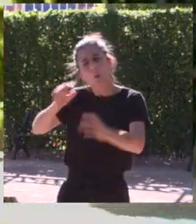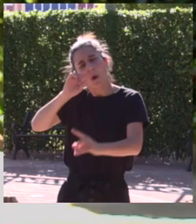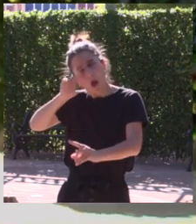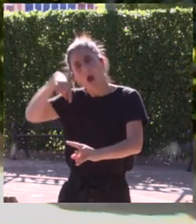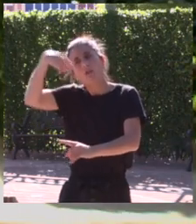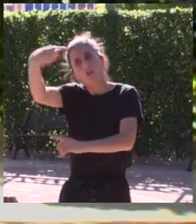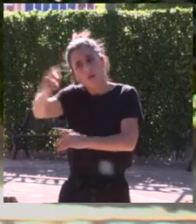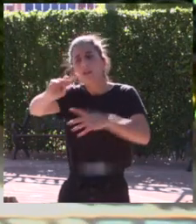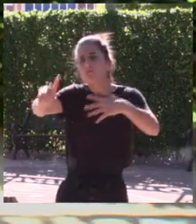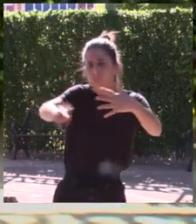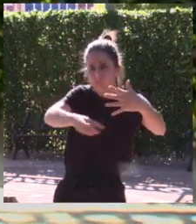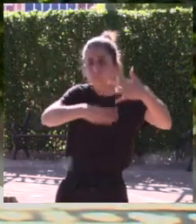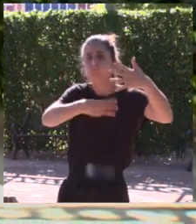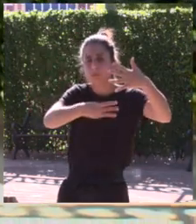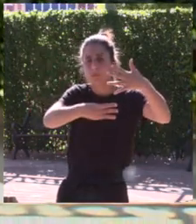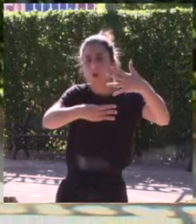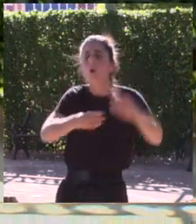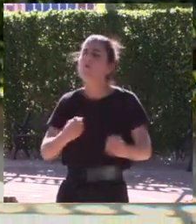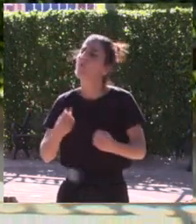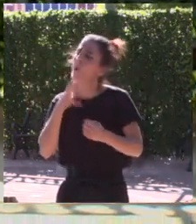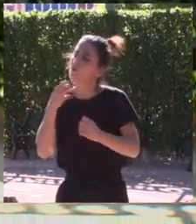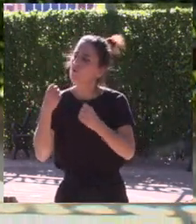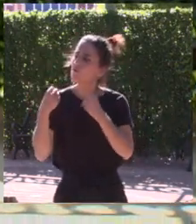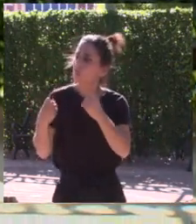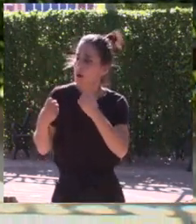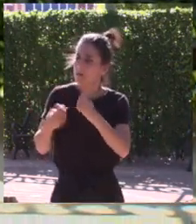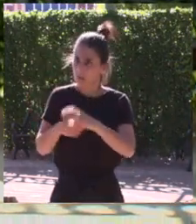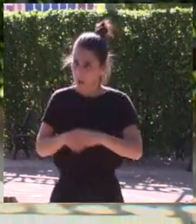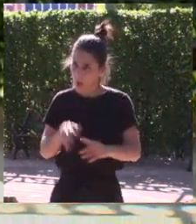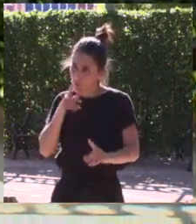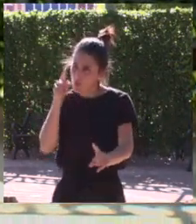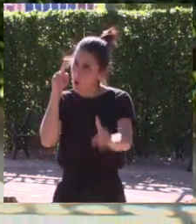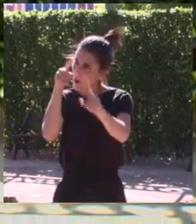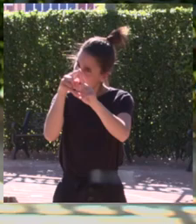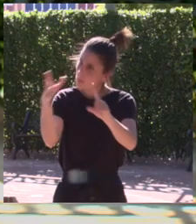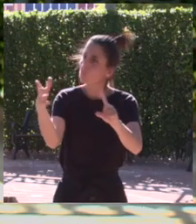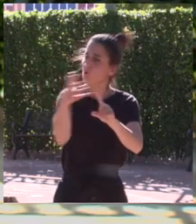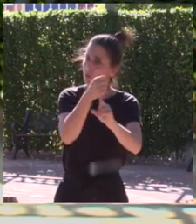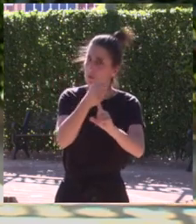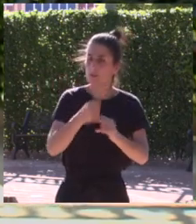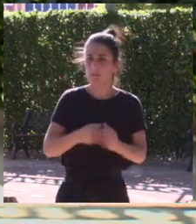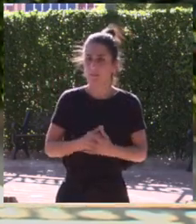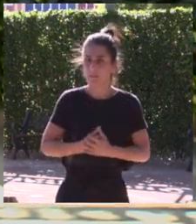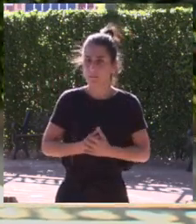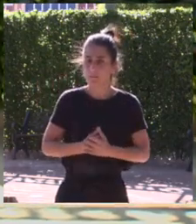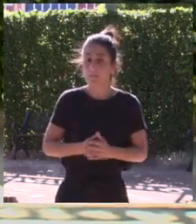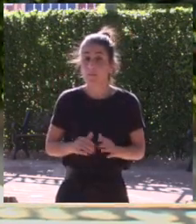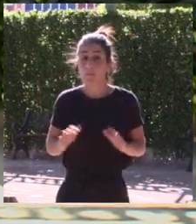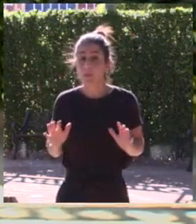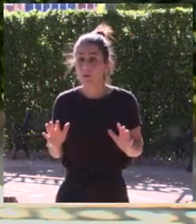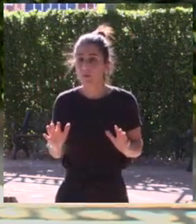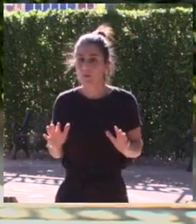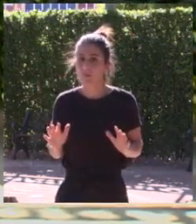seguro que el año que viene vas a volver más fuerte y vas a conseguir los objetivos de estar entre los ocho primeros